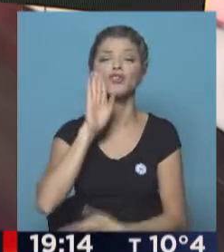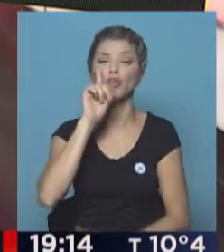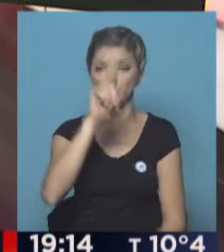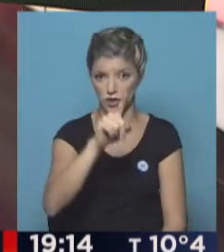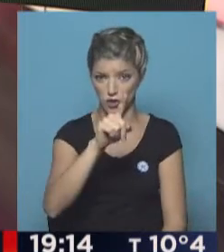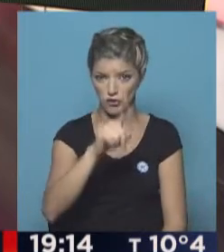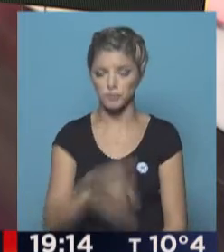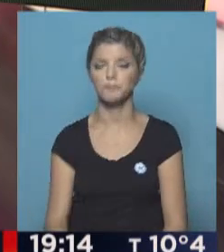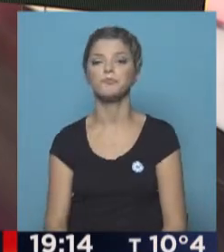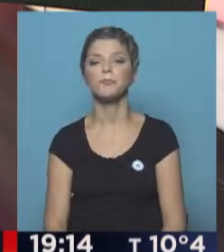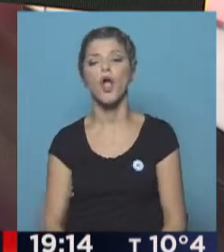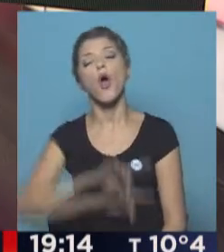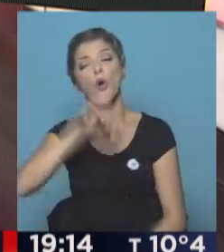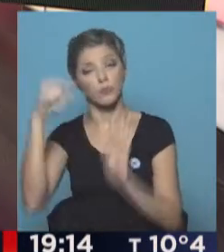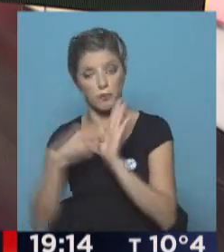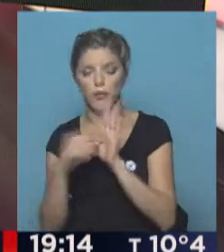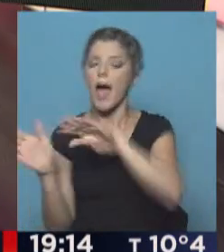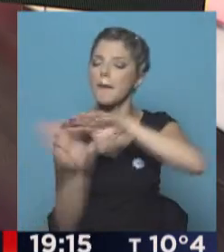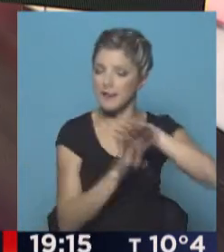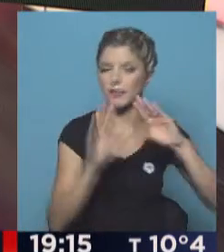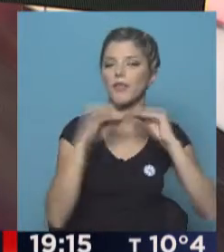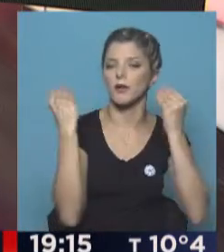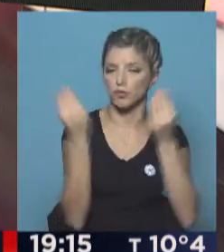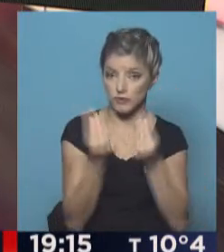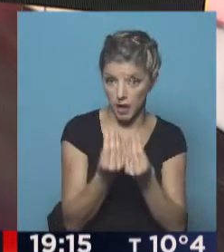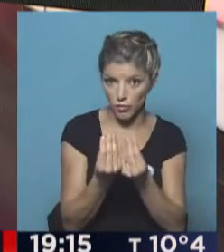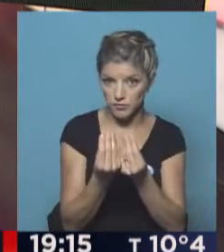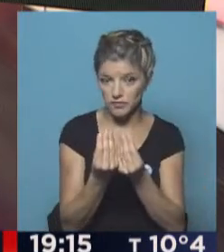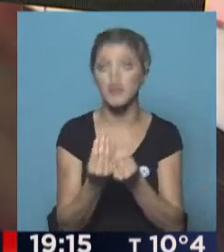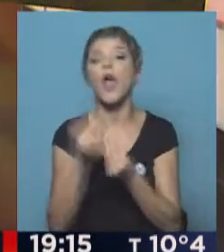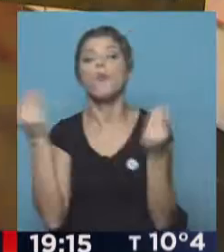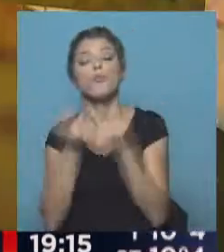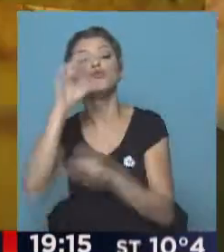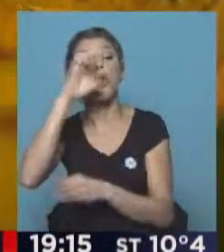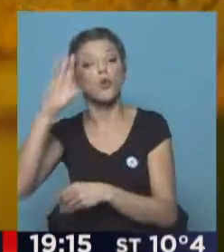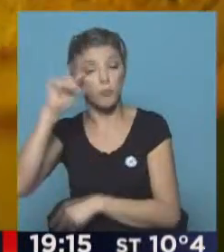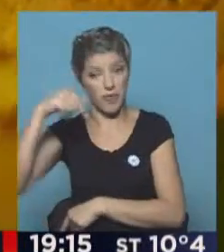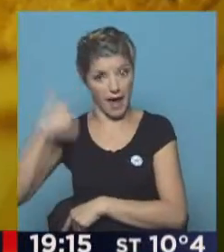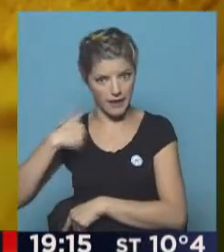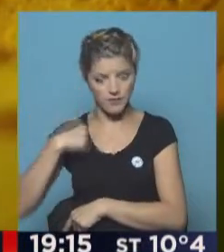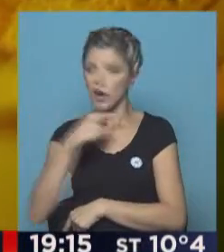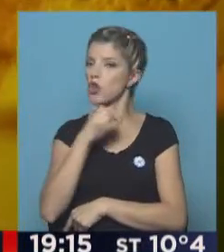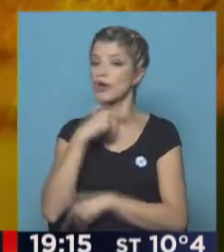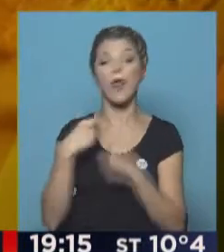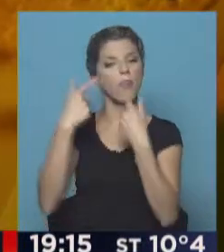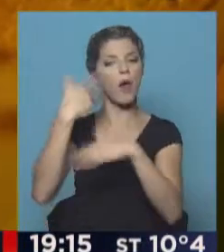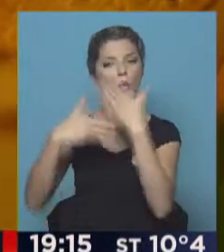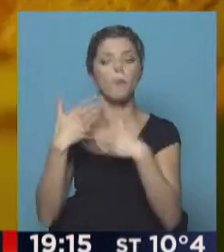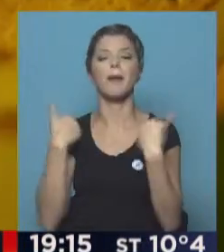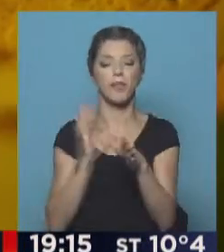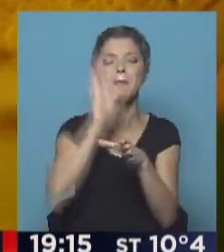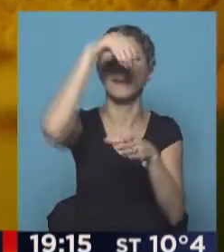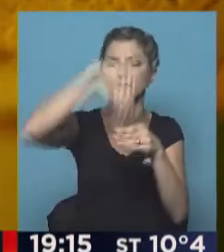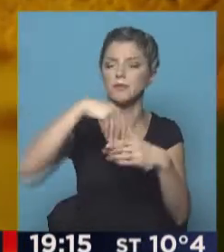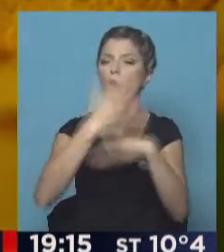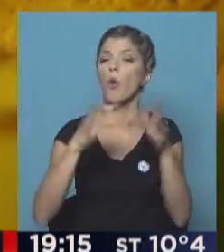con, más allá de los resultados, la negativa de los clubes locales a la sesión de jugadores para los Juegos Olímpicos. Una selección en la cual